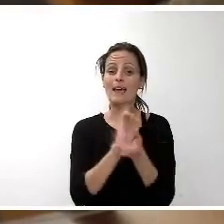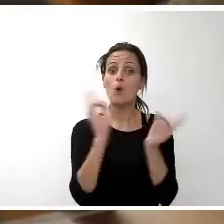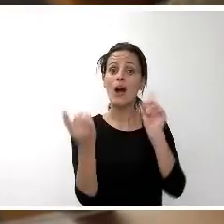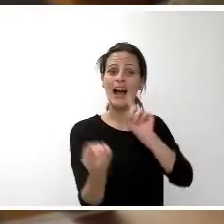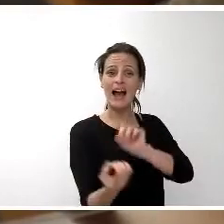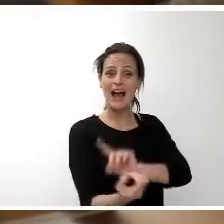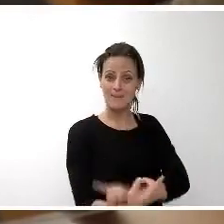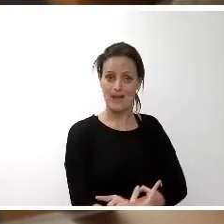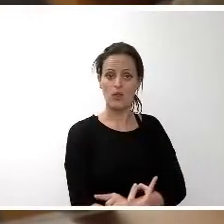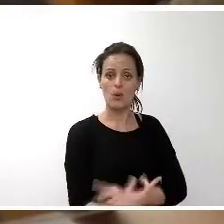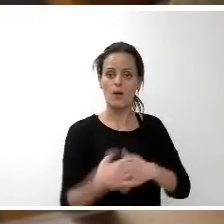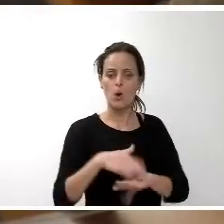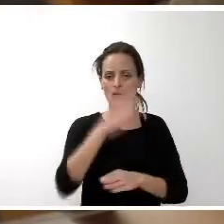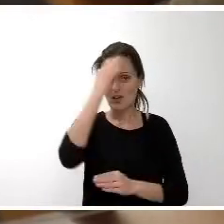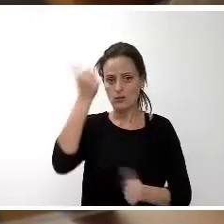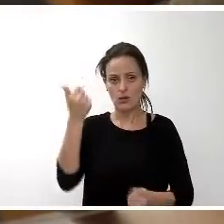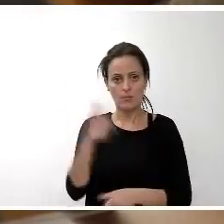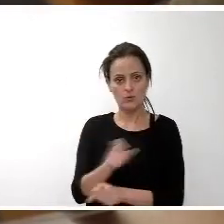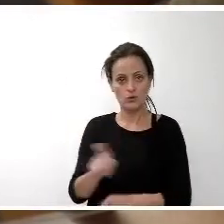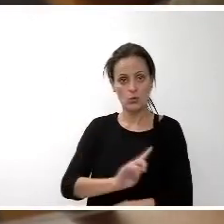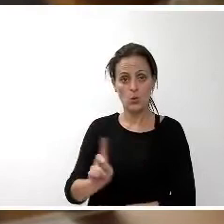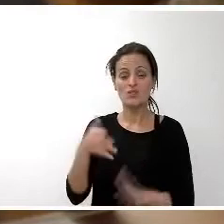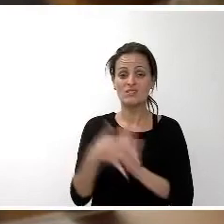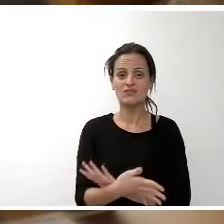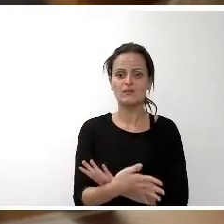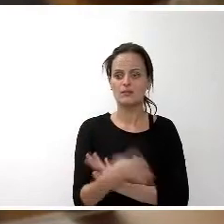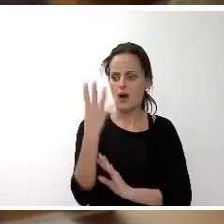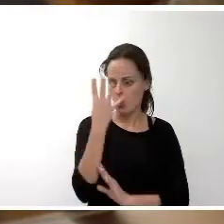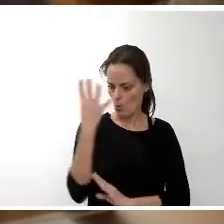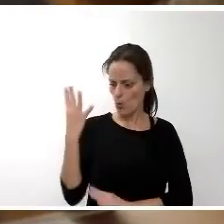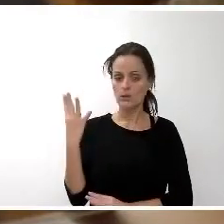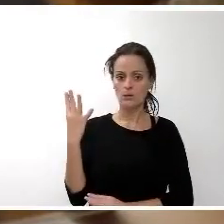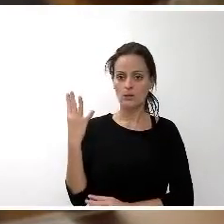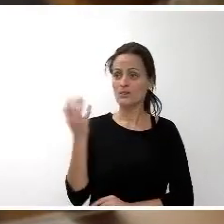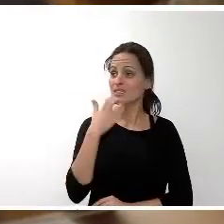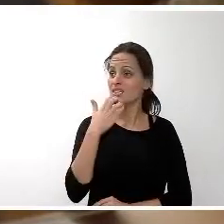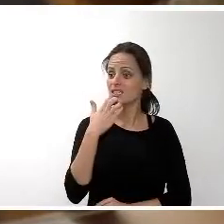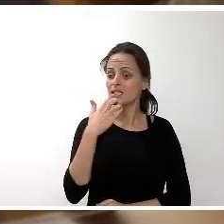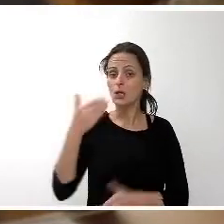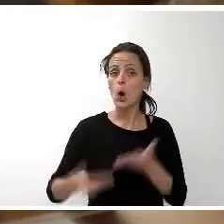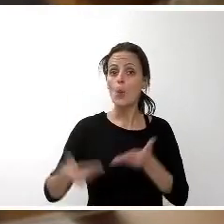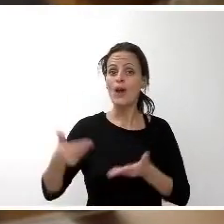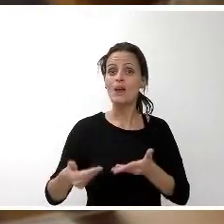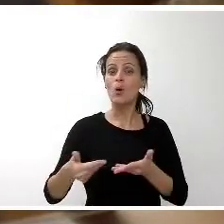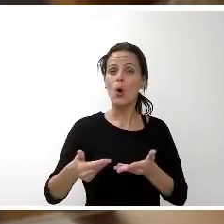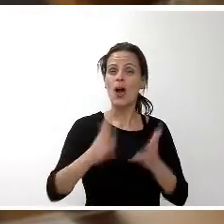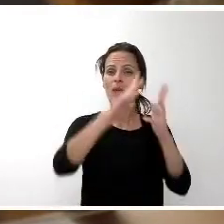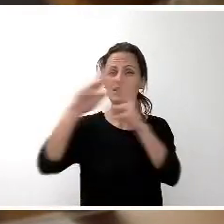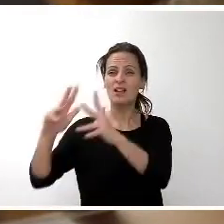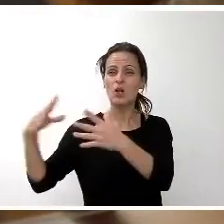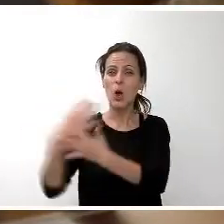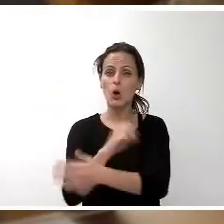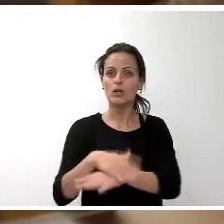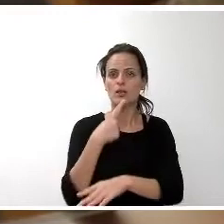las personas. Y no olvidándonos de las personas significa que en estos cuatro años, frente a otras administraciones que recortaban en atención social, este